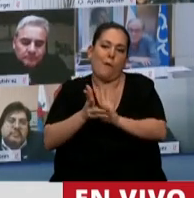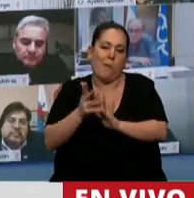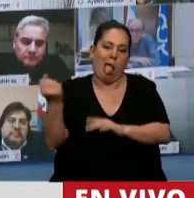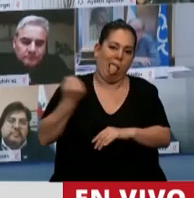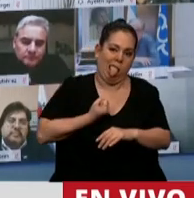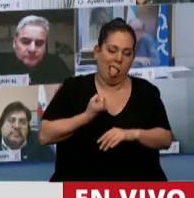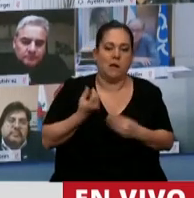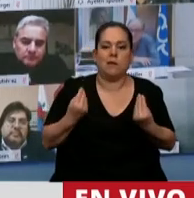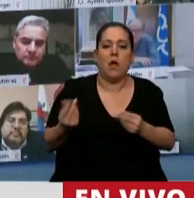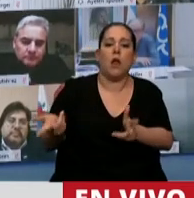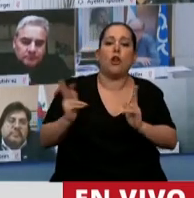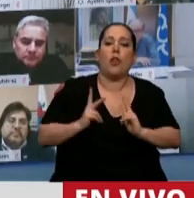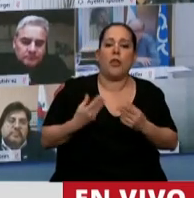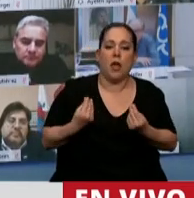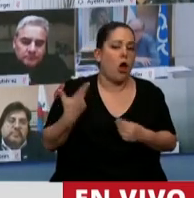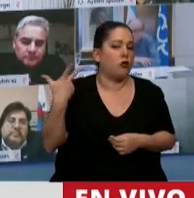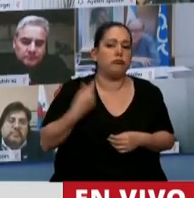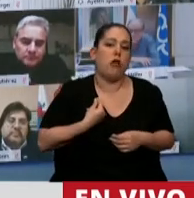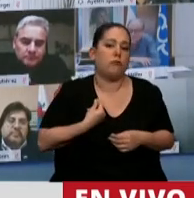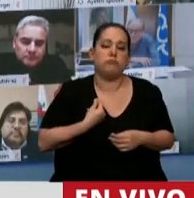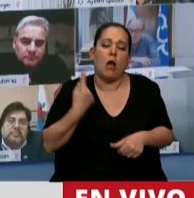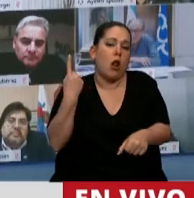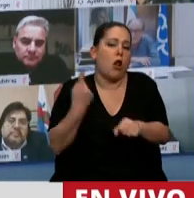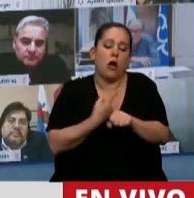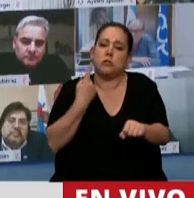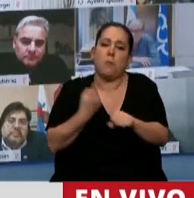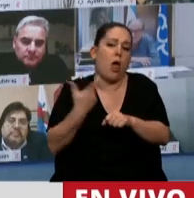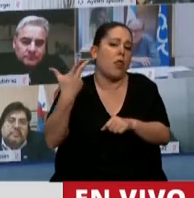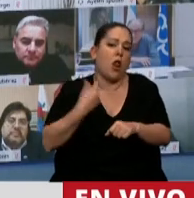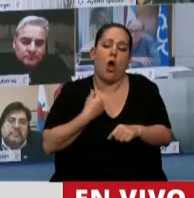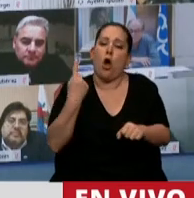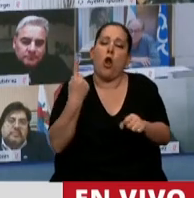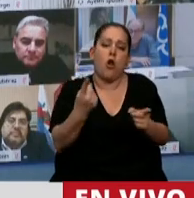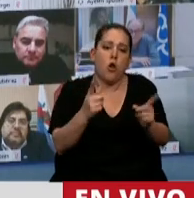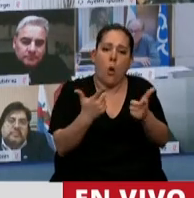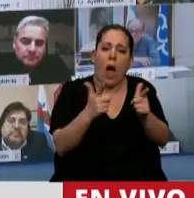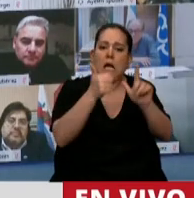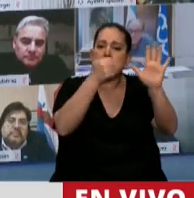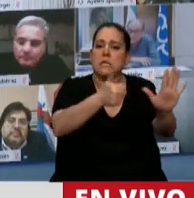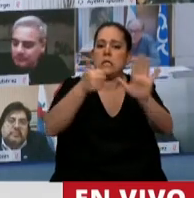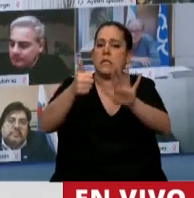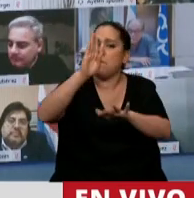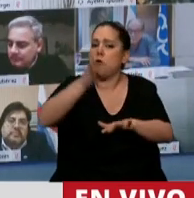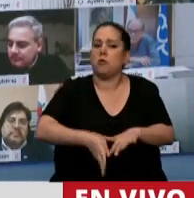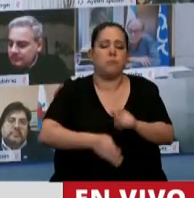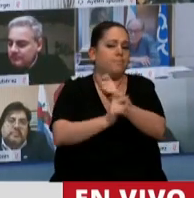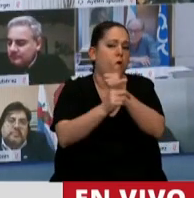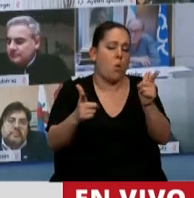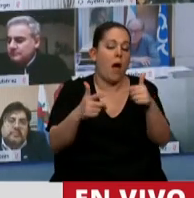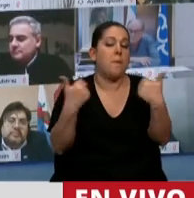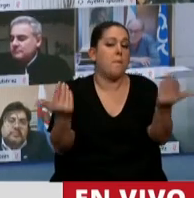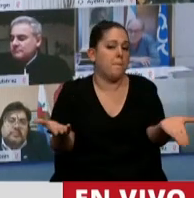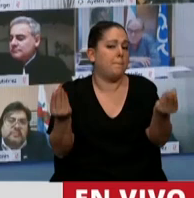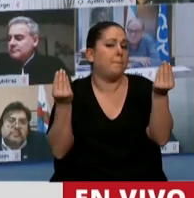nos dijeron, no, no se junta los dos tercios para que puedan sesionar. ¿Por qué era esto? Porque en el